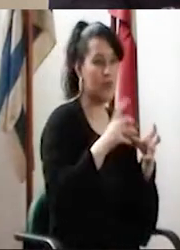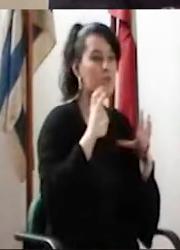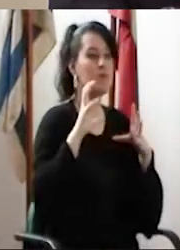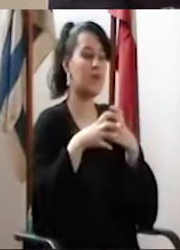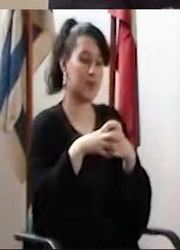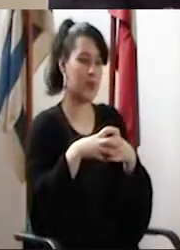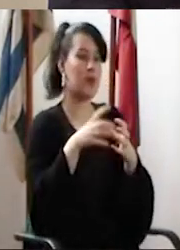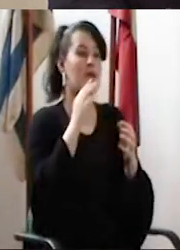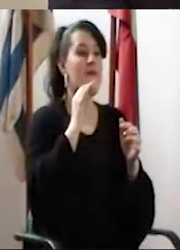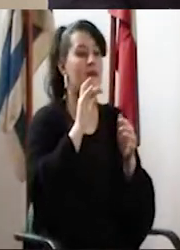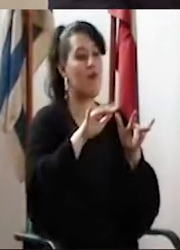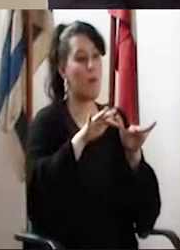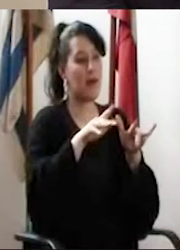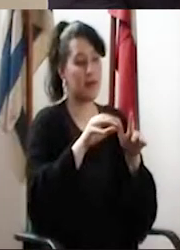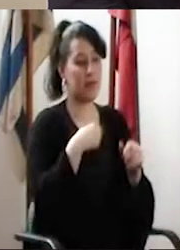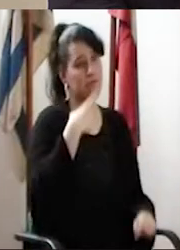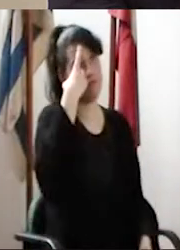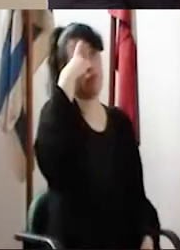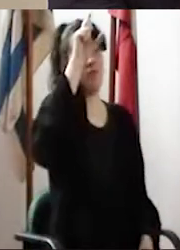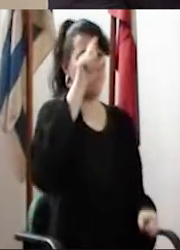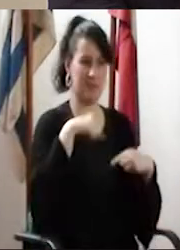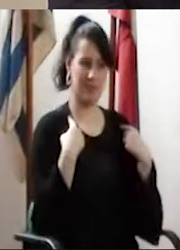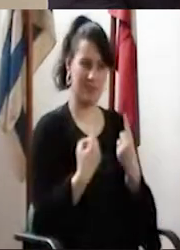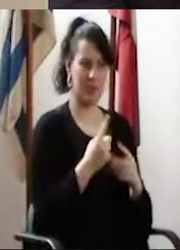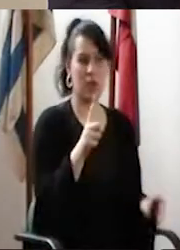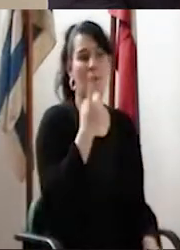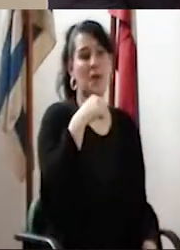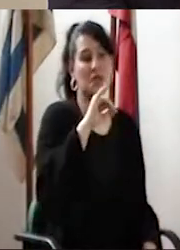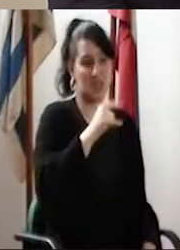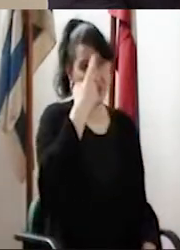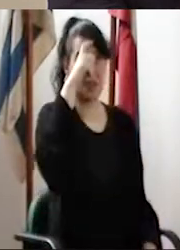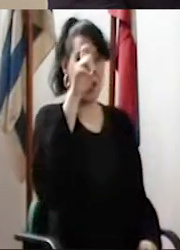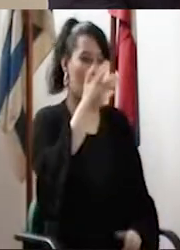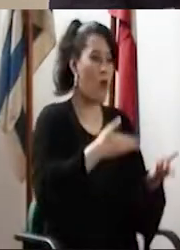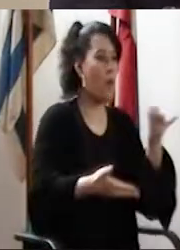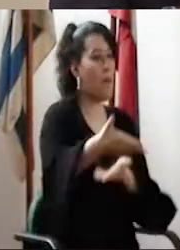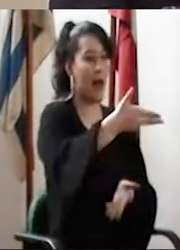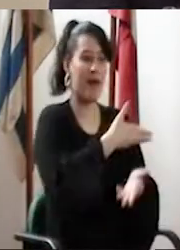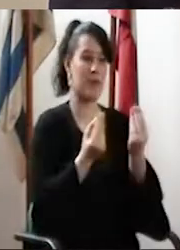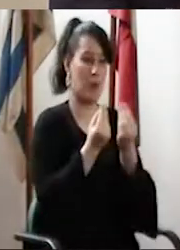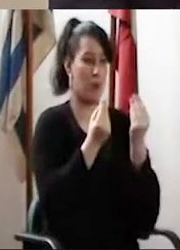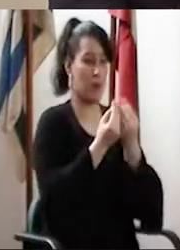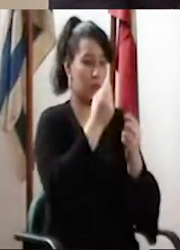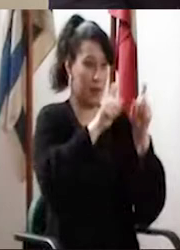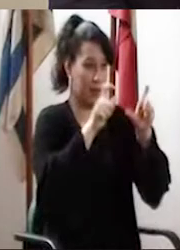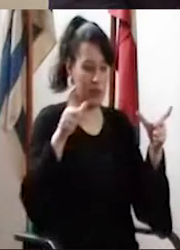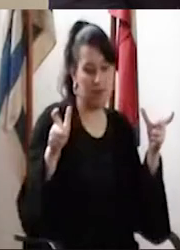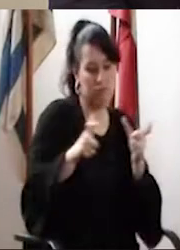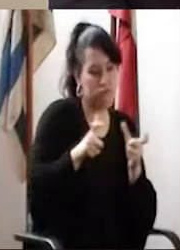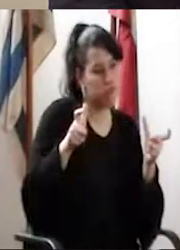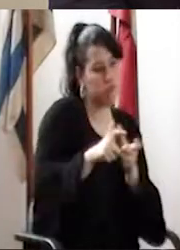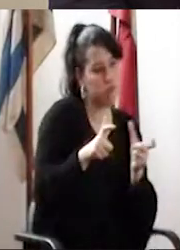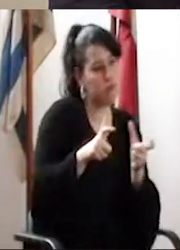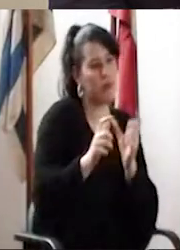y con la unidad informática. Entonces, se nos ocurrió, no a nosotros, pero sí fue una idea compartida con muchos de los